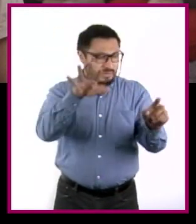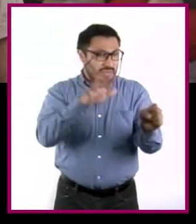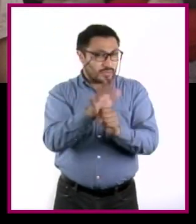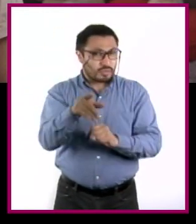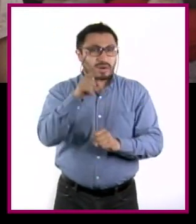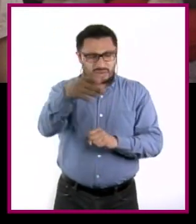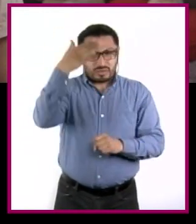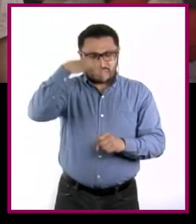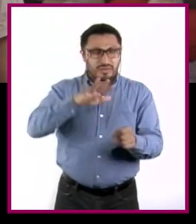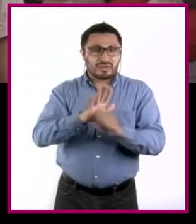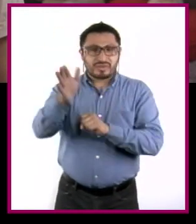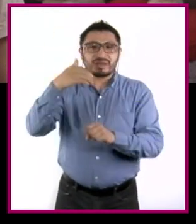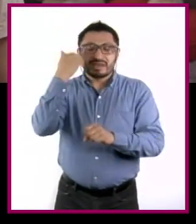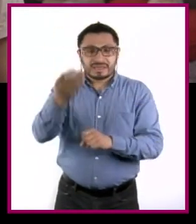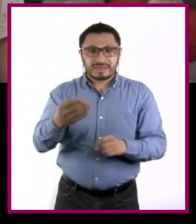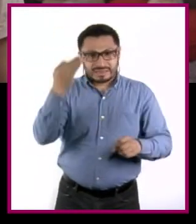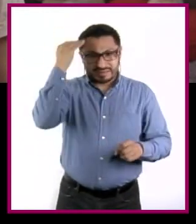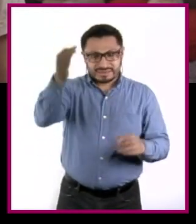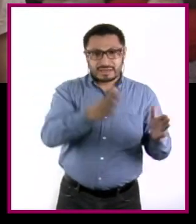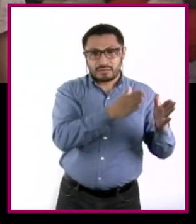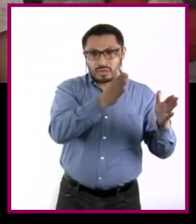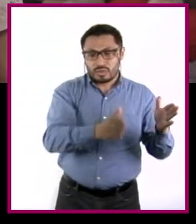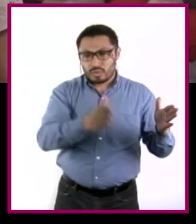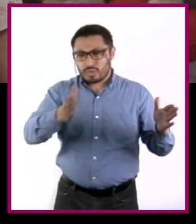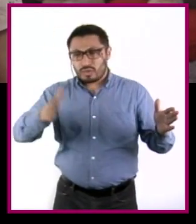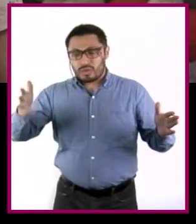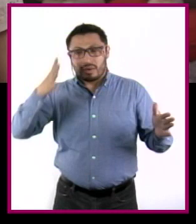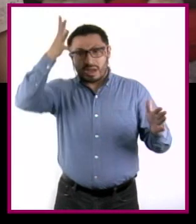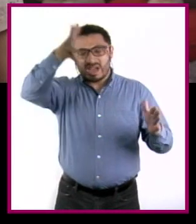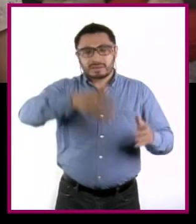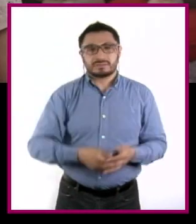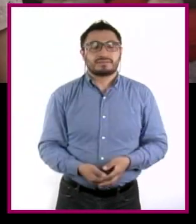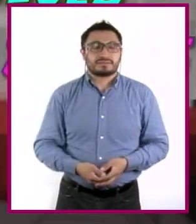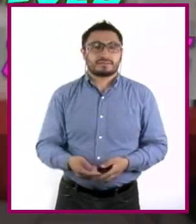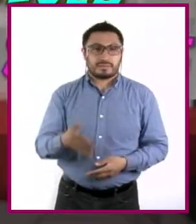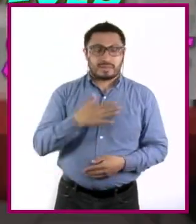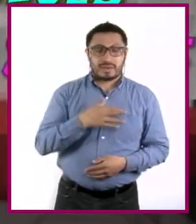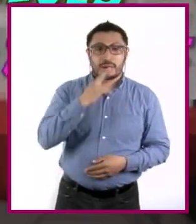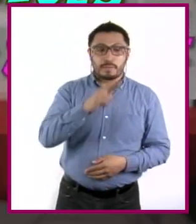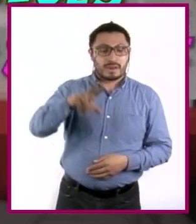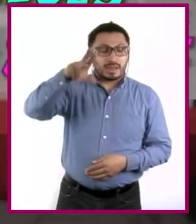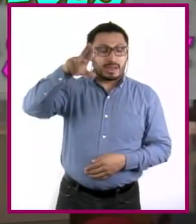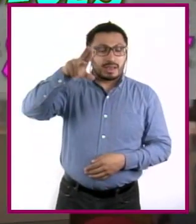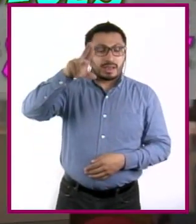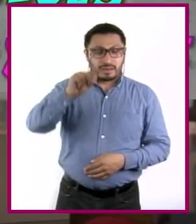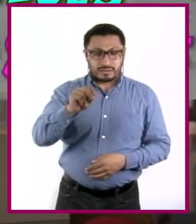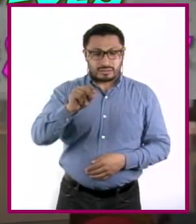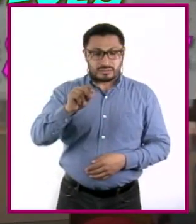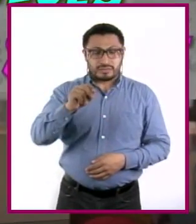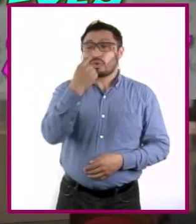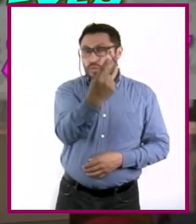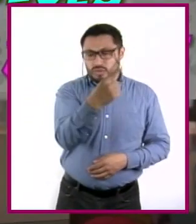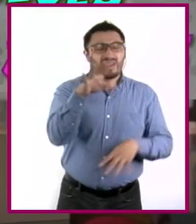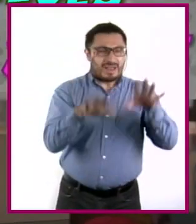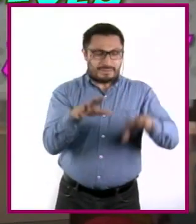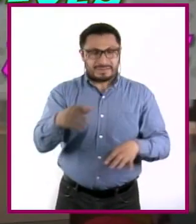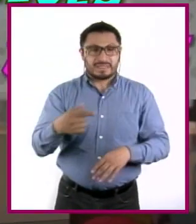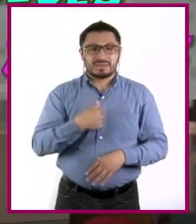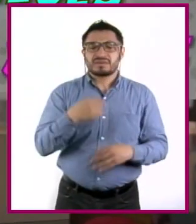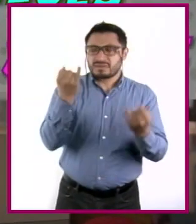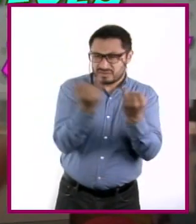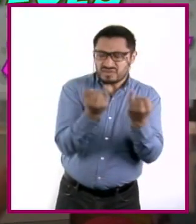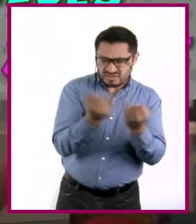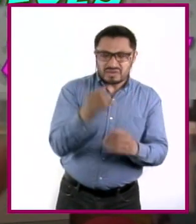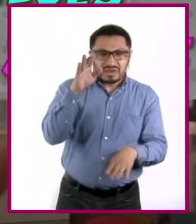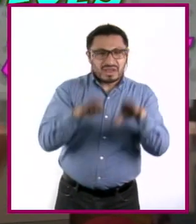lo que te gustaría lograr a corto y mediano? Mi respuesta es uno. A veces. Y creo que yo también. No siempre